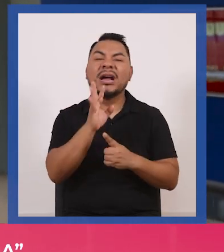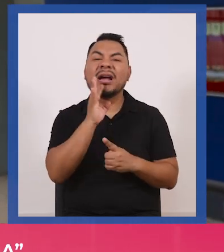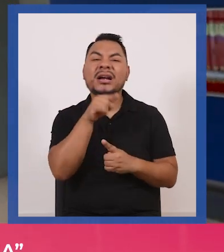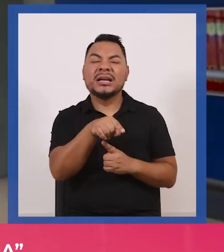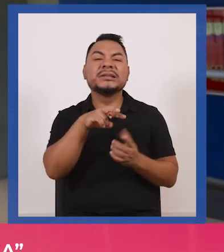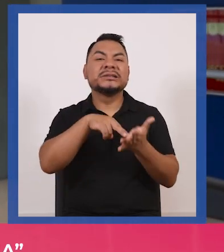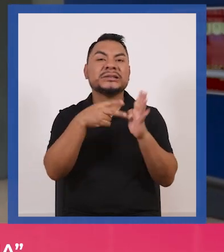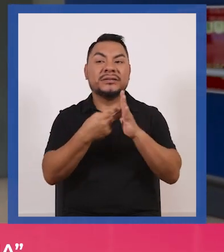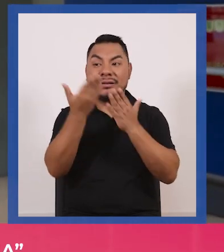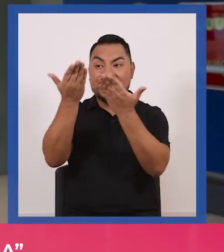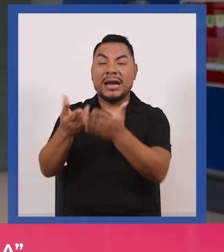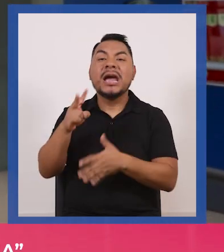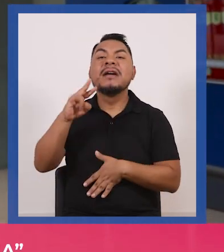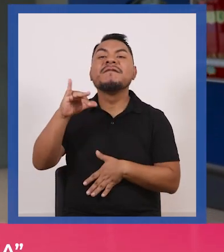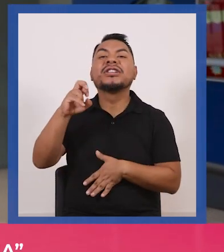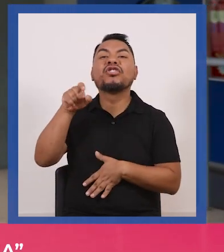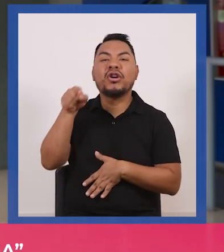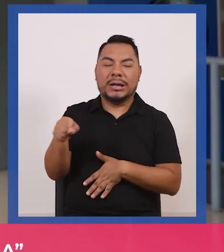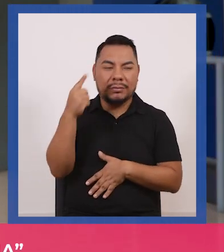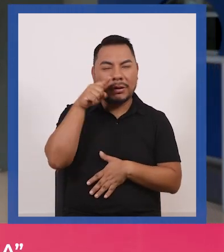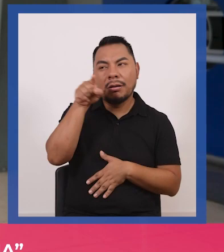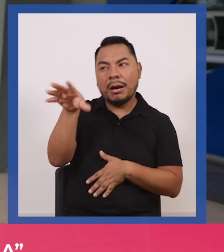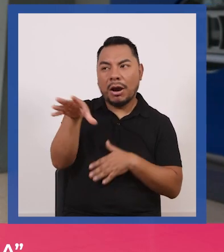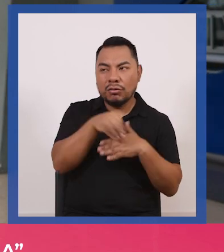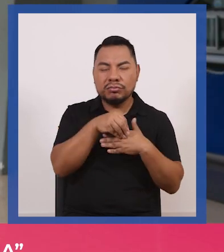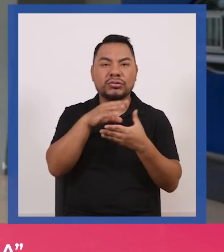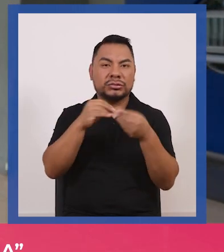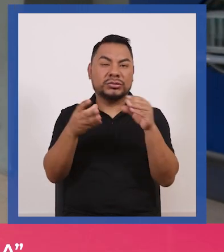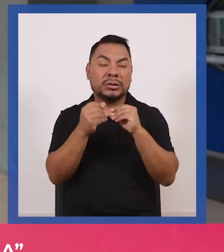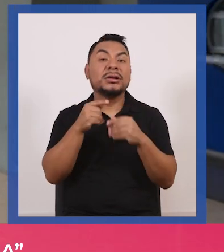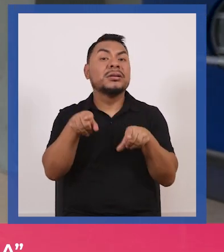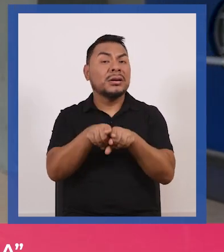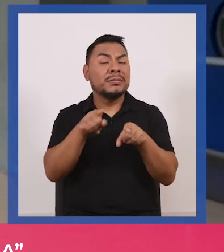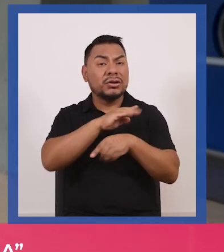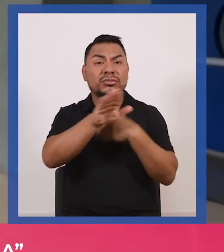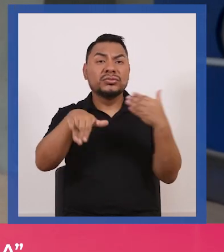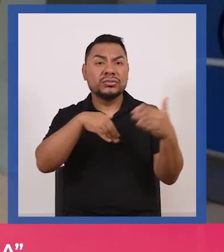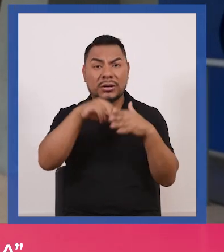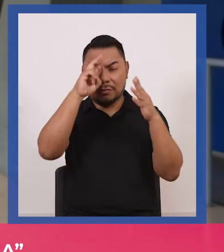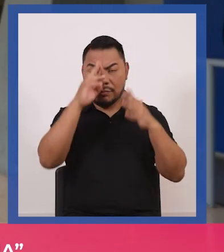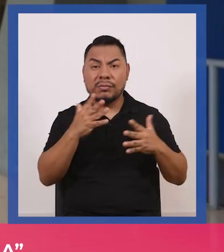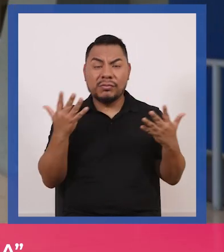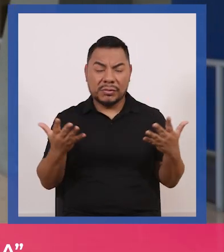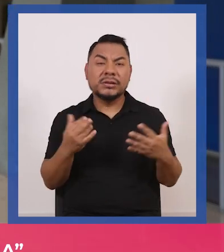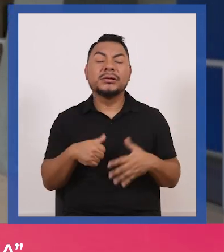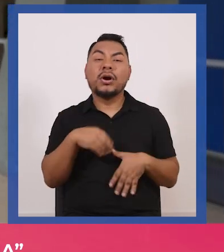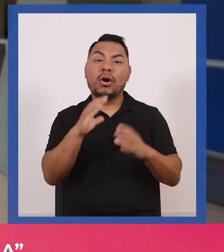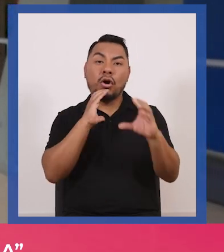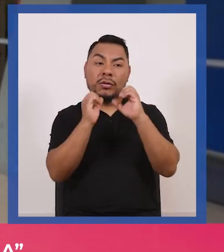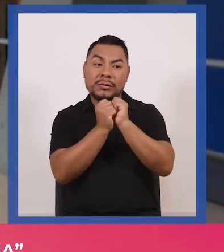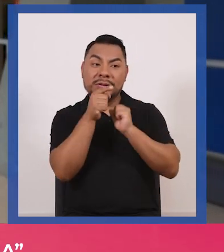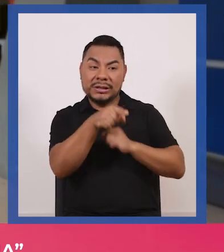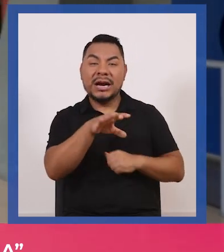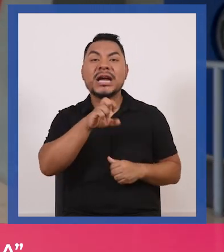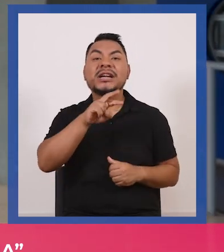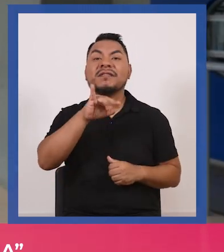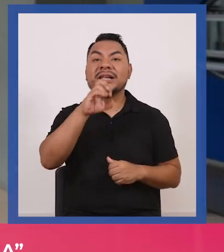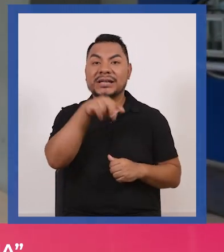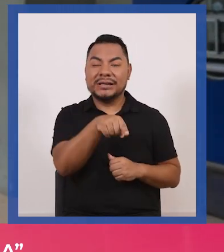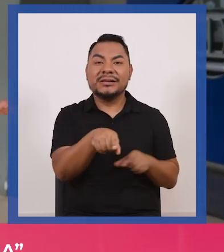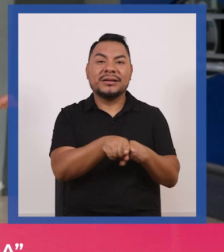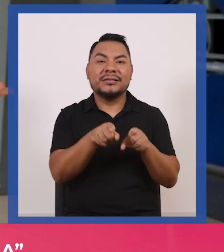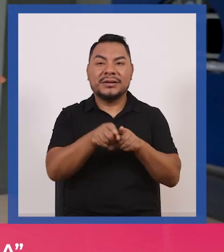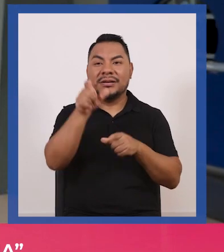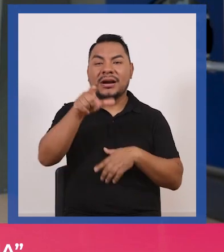lo que significa Victoria para ella pero también para todas las peruanas y peruanos hemos conversado con Evelyn y